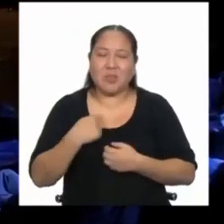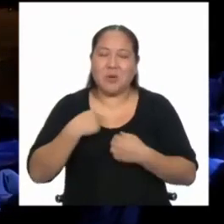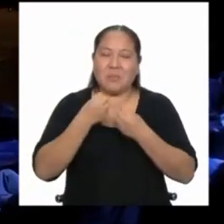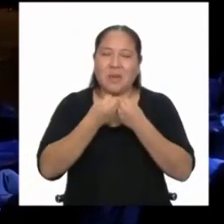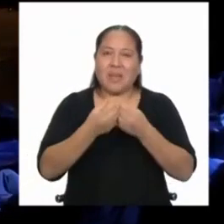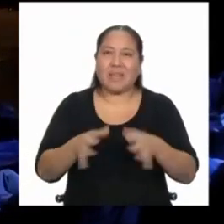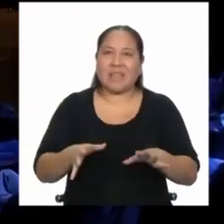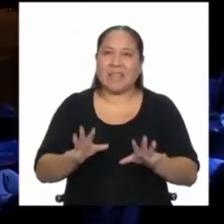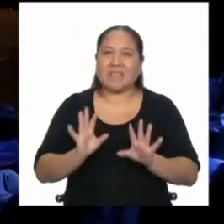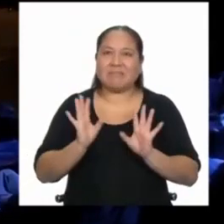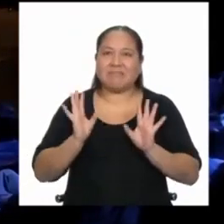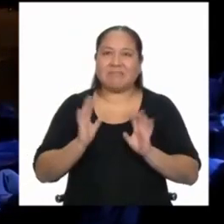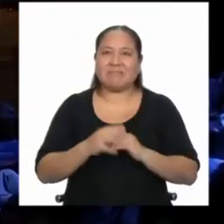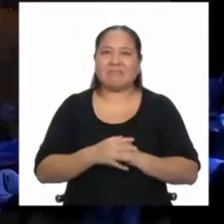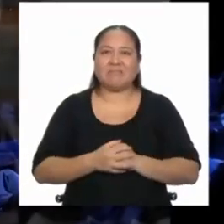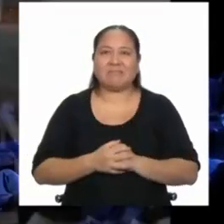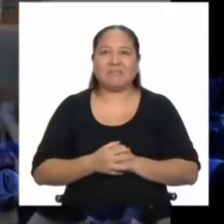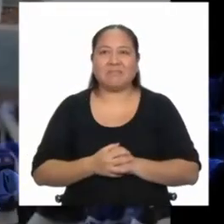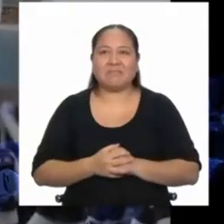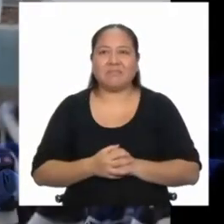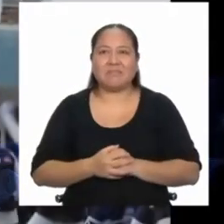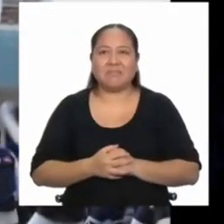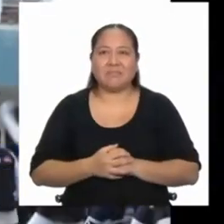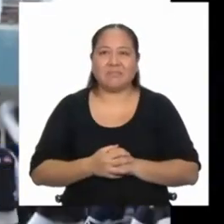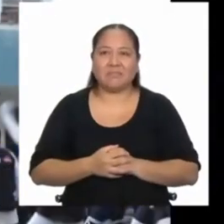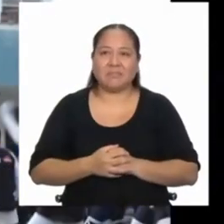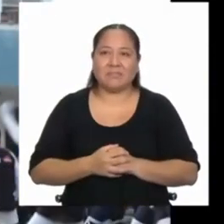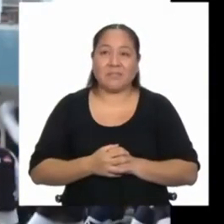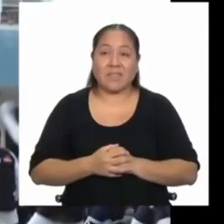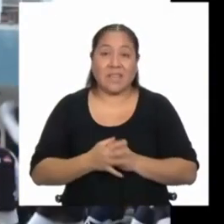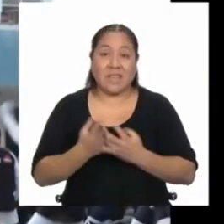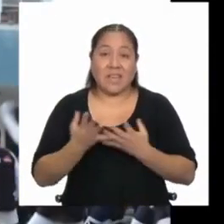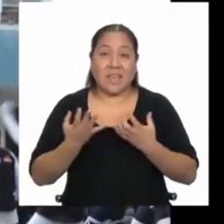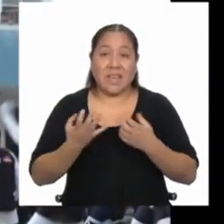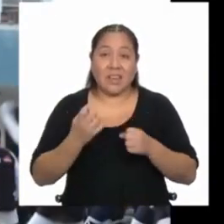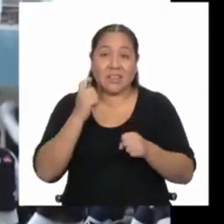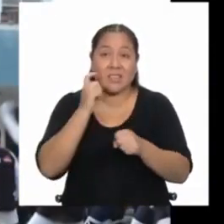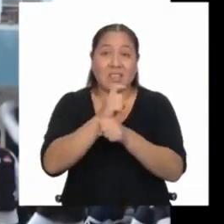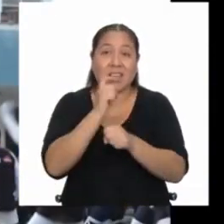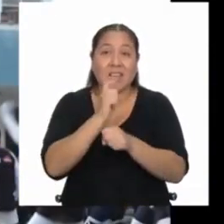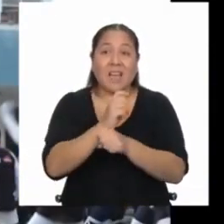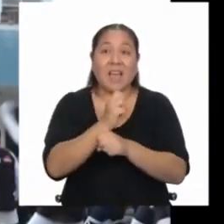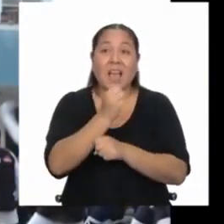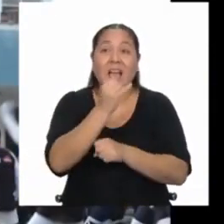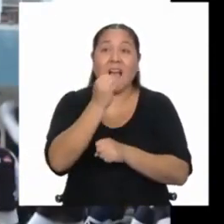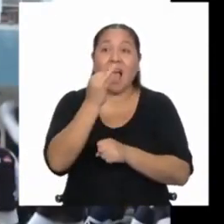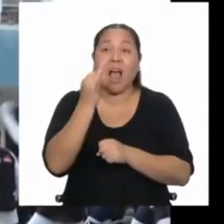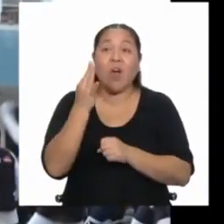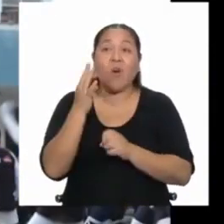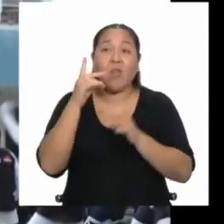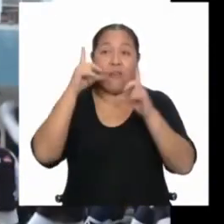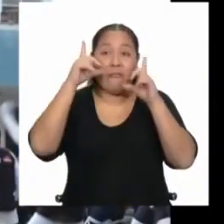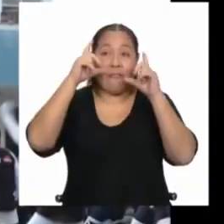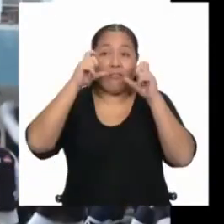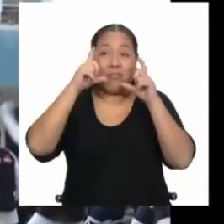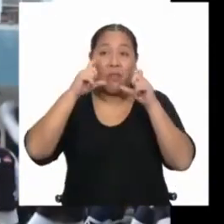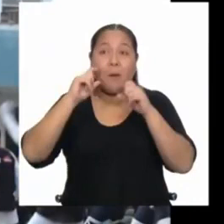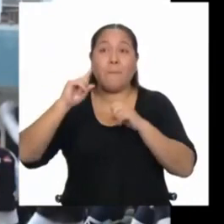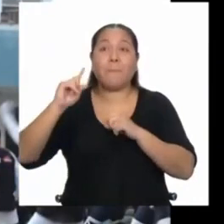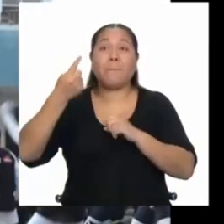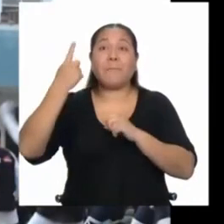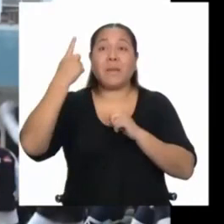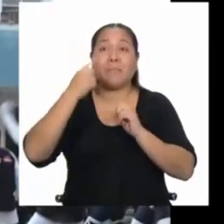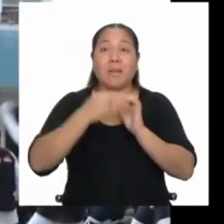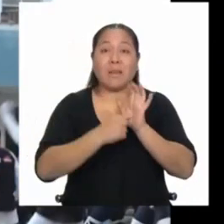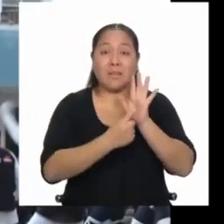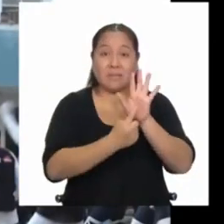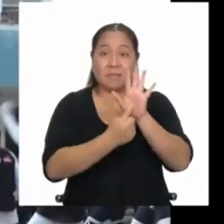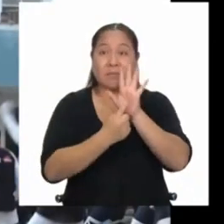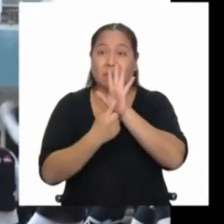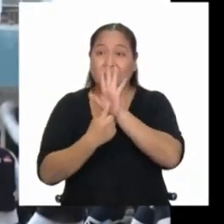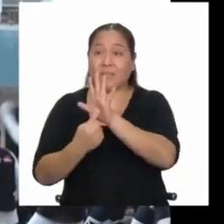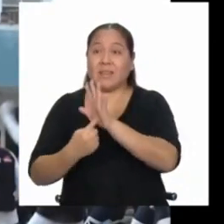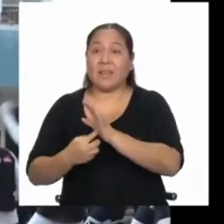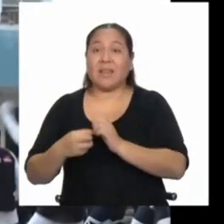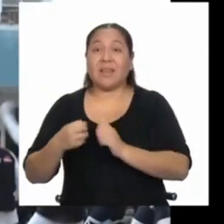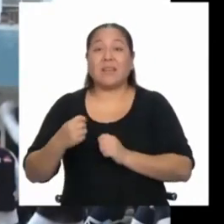uno aprende en el camino, ¿no? Quiero enseñarles algunas fotos de lo que fueron esas primeras presentaciones. Llegamos a 14.000